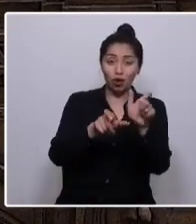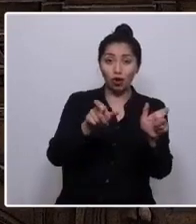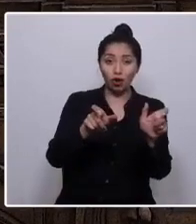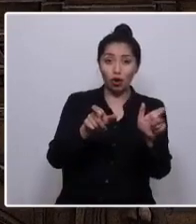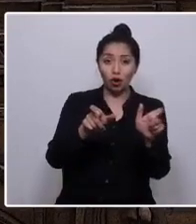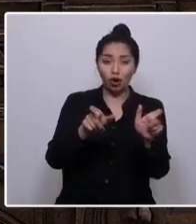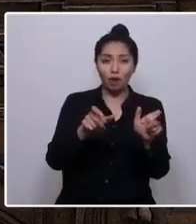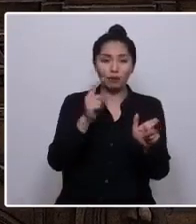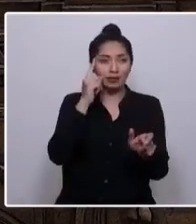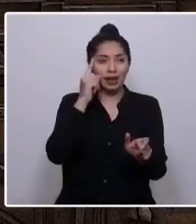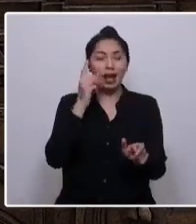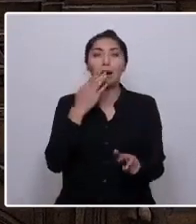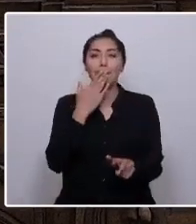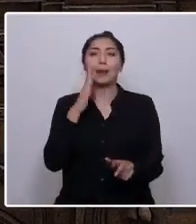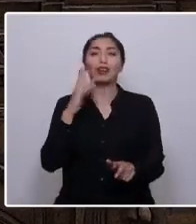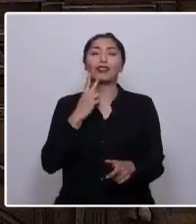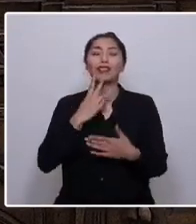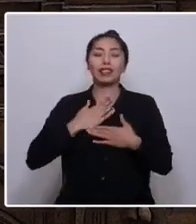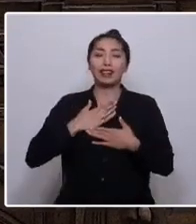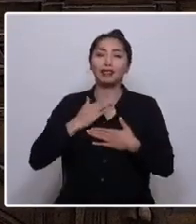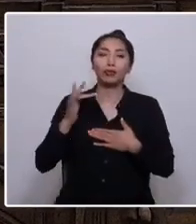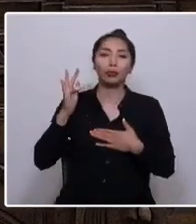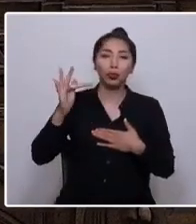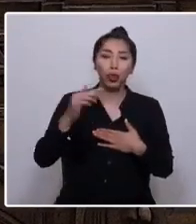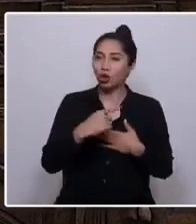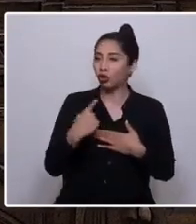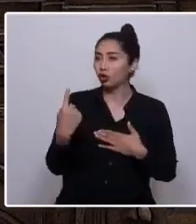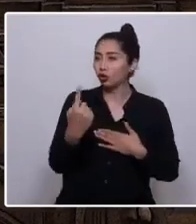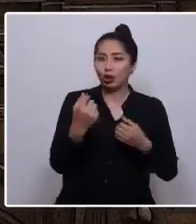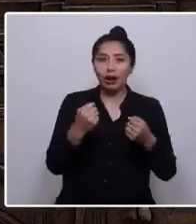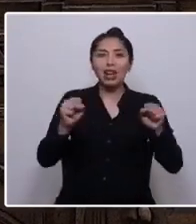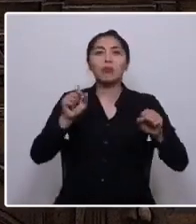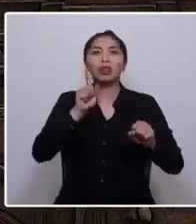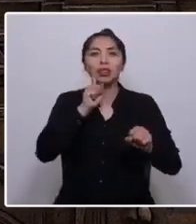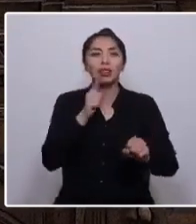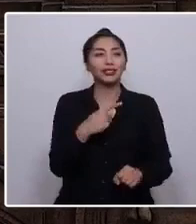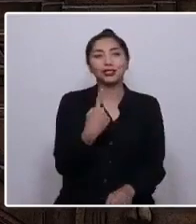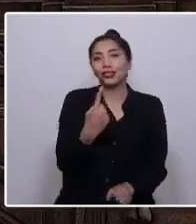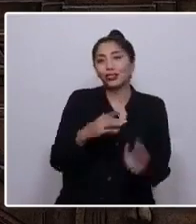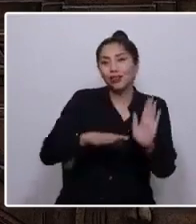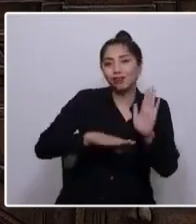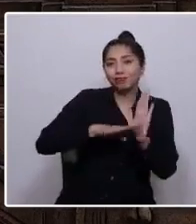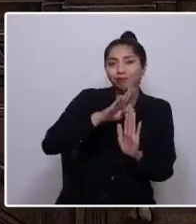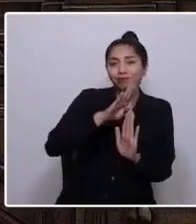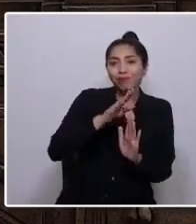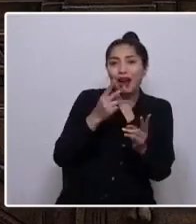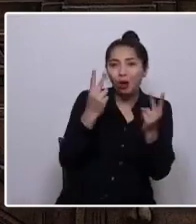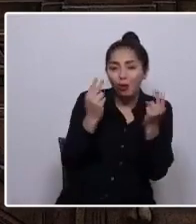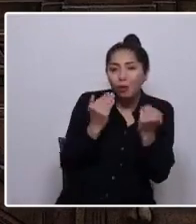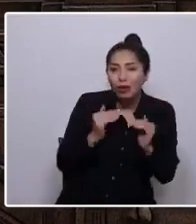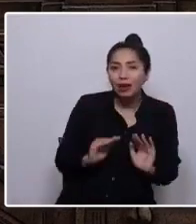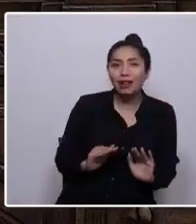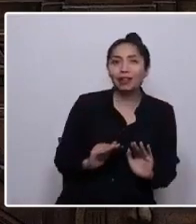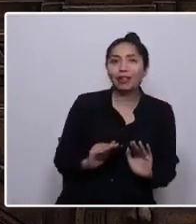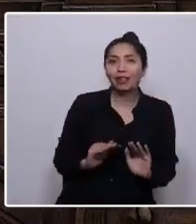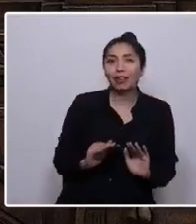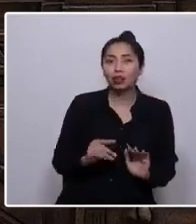vida que vendrá. Ganaremos las y los más sencillos. Con el ejemplo de Gladys, venceremos.